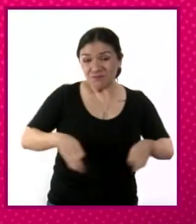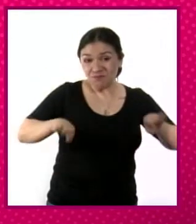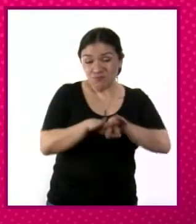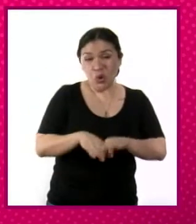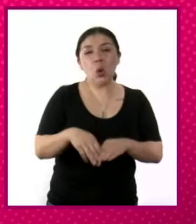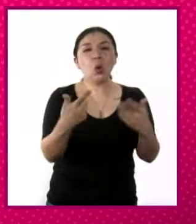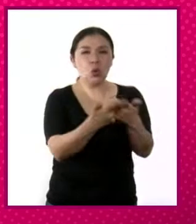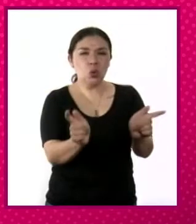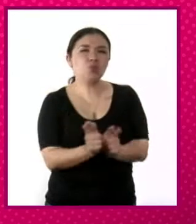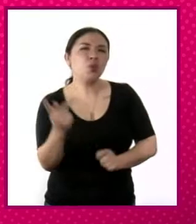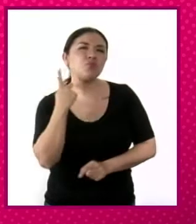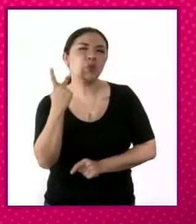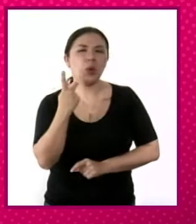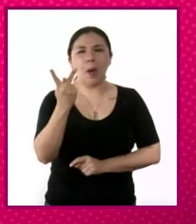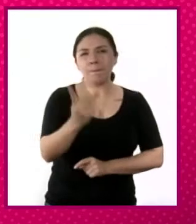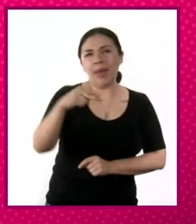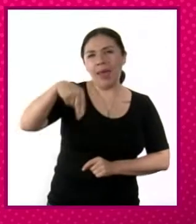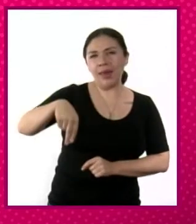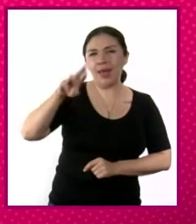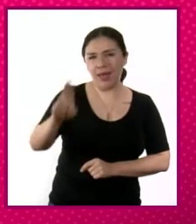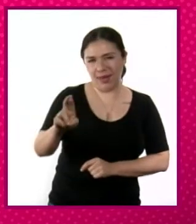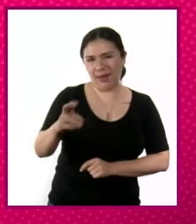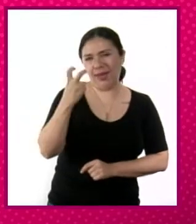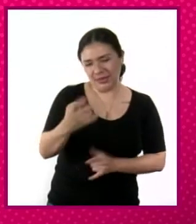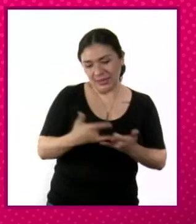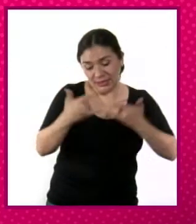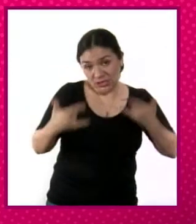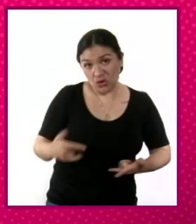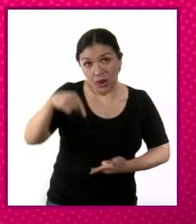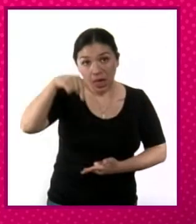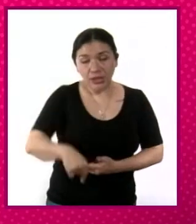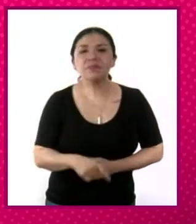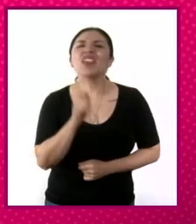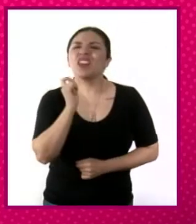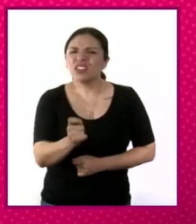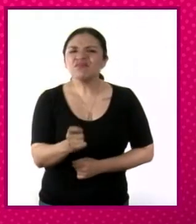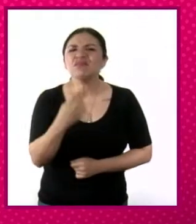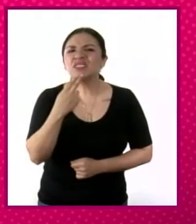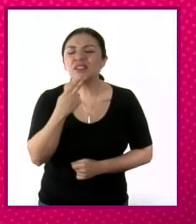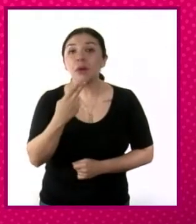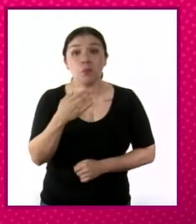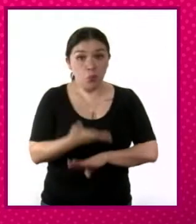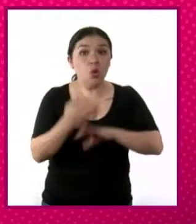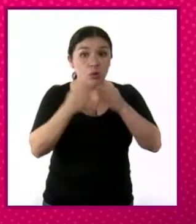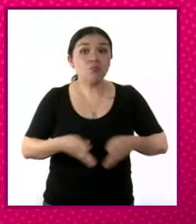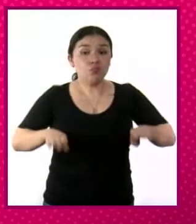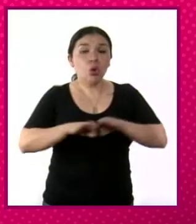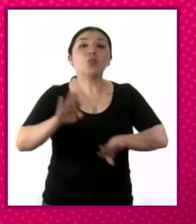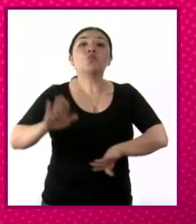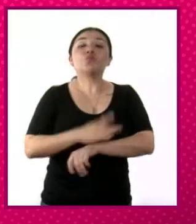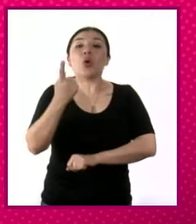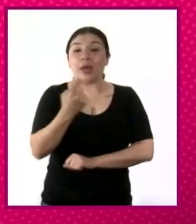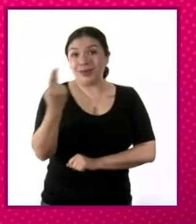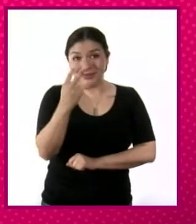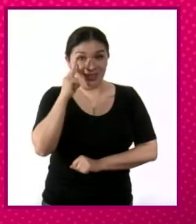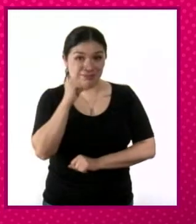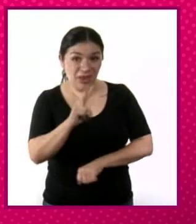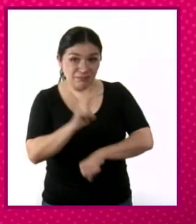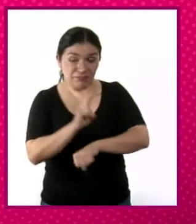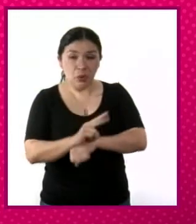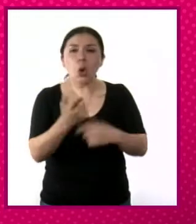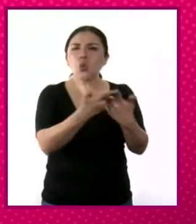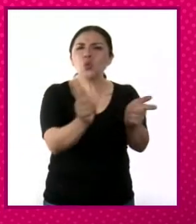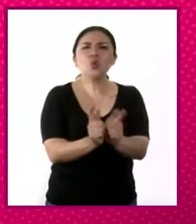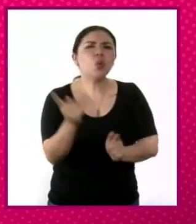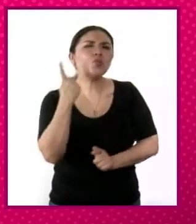Partido Nacional Revolucionario en la historia de nuestro país es relevante porque, bueno, para empezar hay que señalar que los partidos